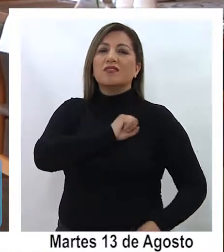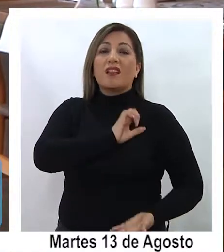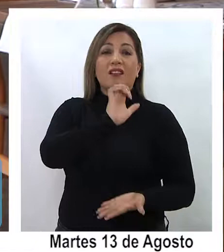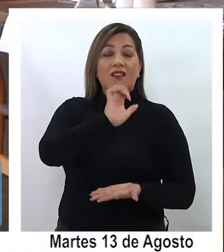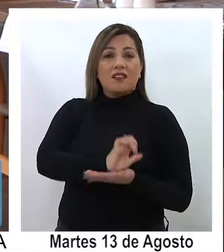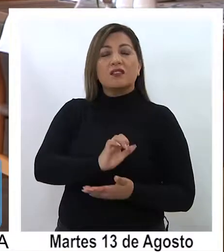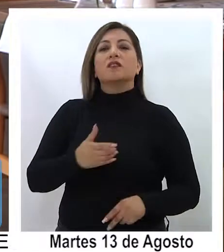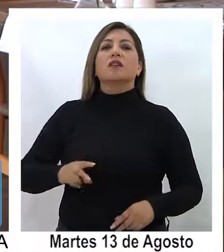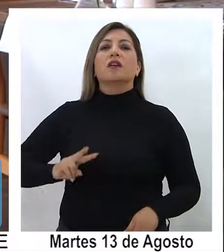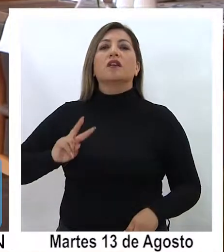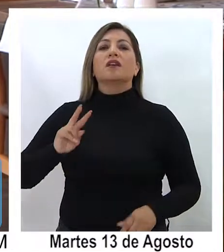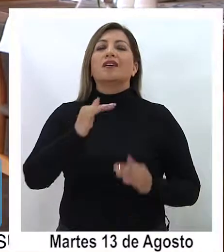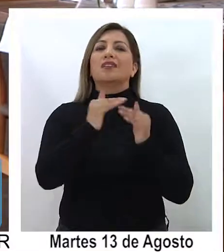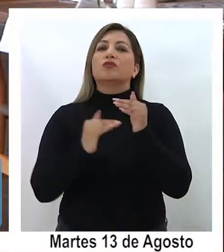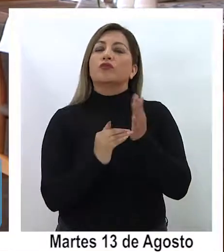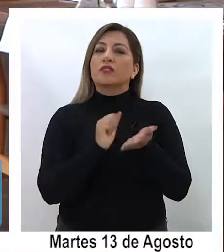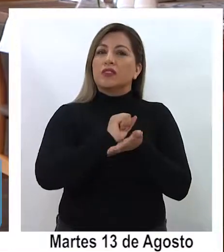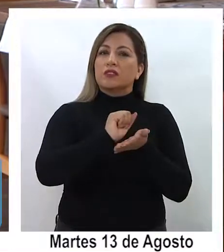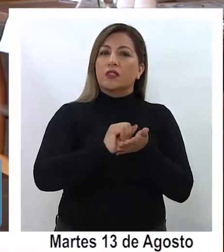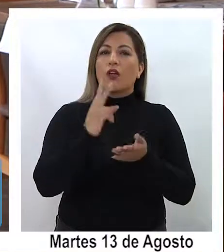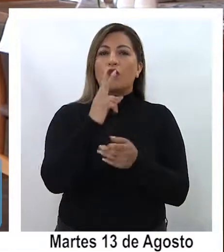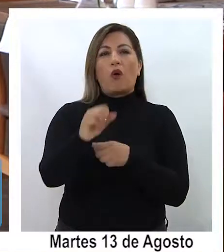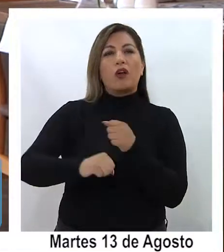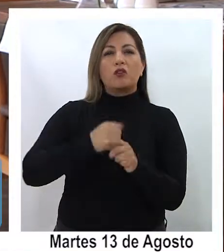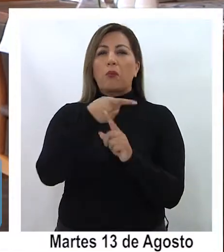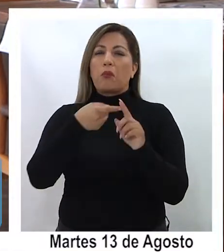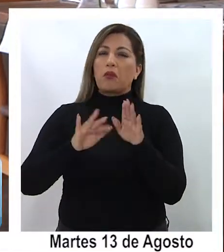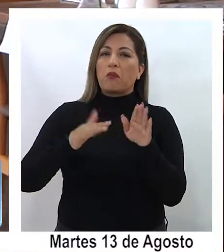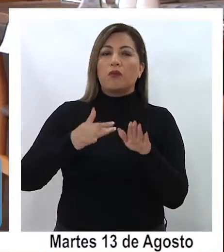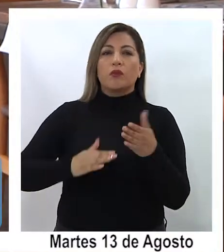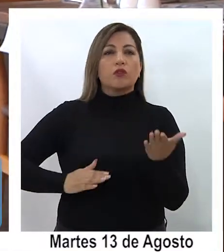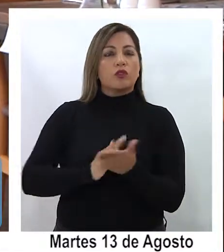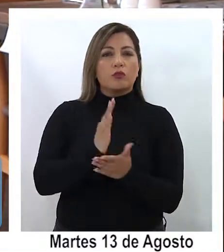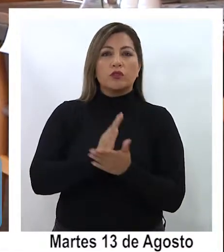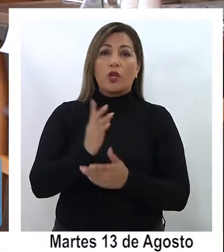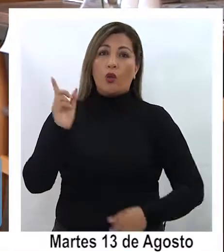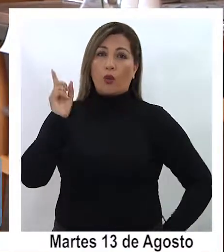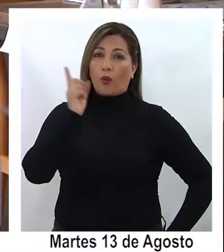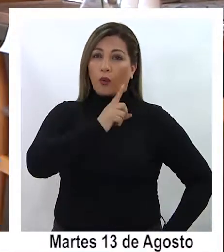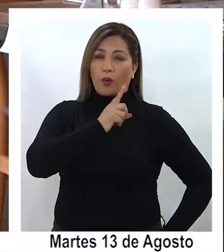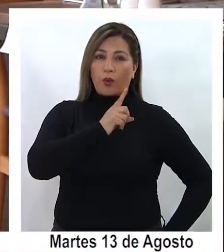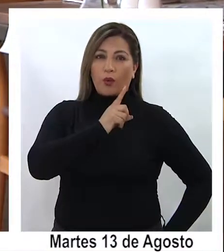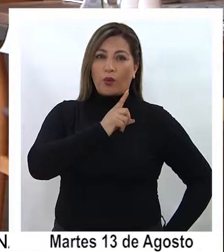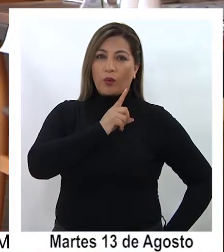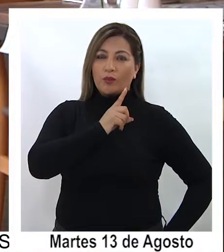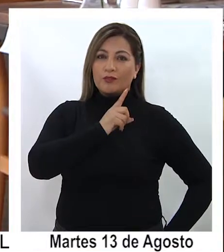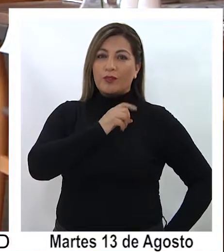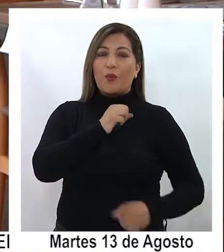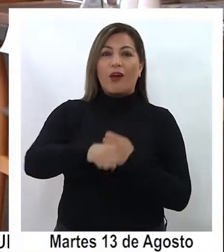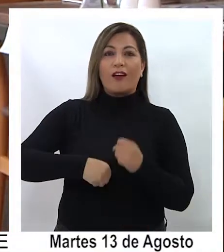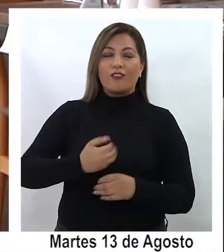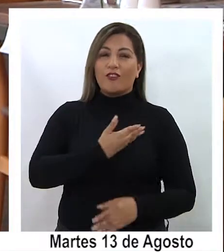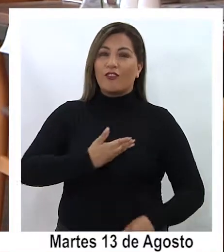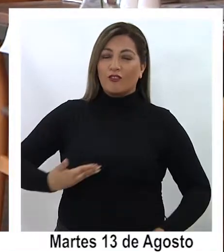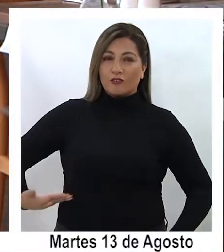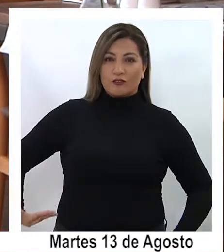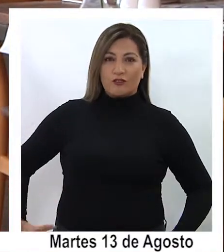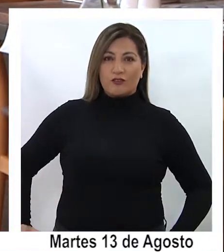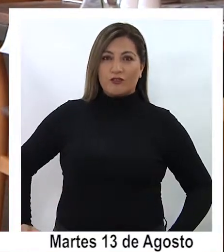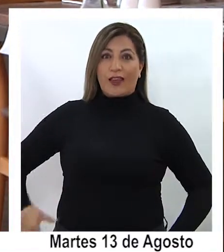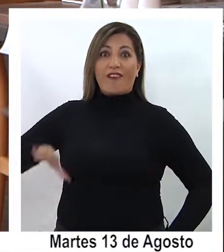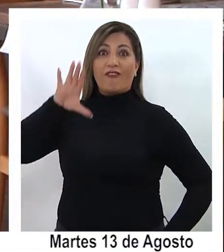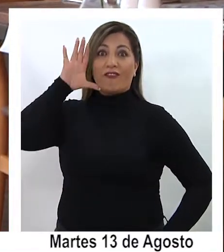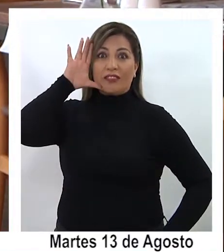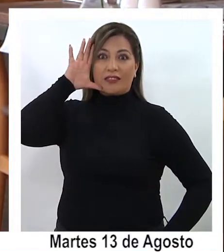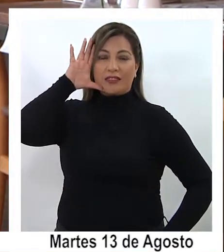Estado La subsecretaría tiene dos años y medio, empezó un ejercicio en el último año del gobierno de la administración de la